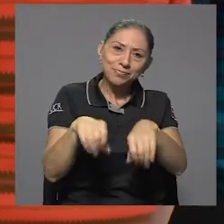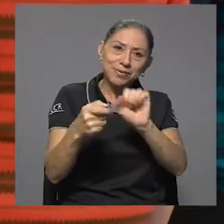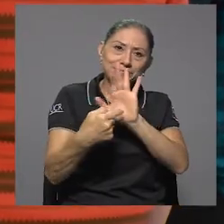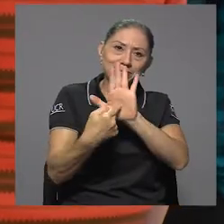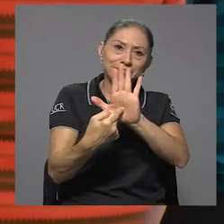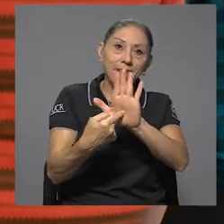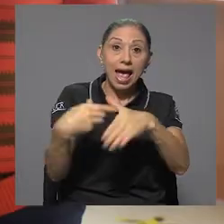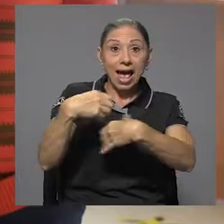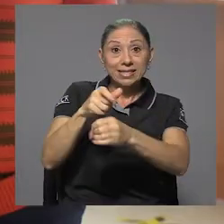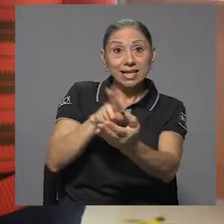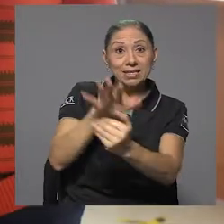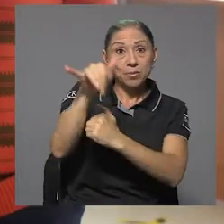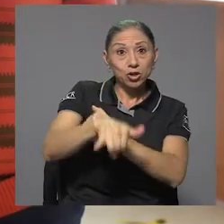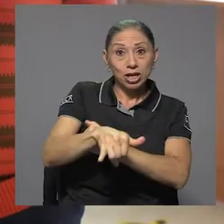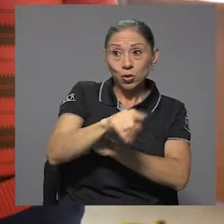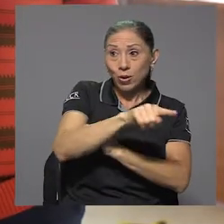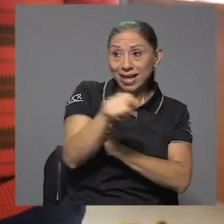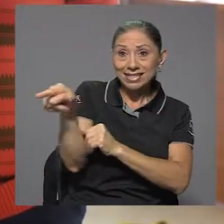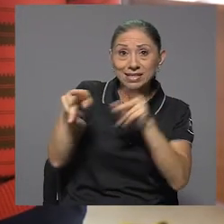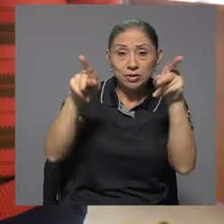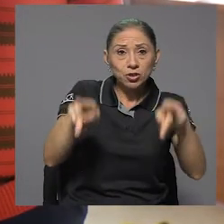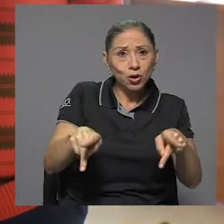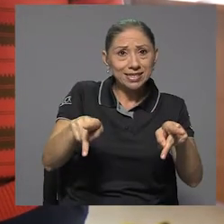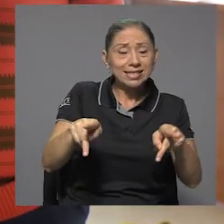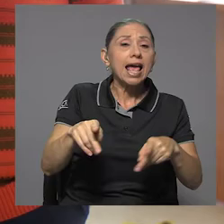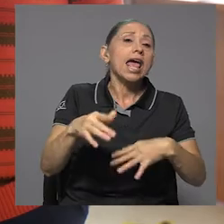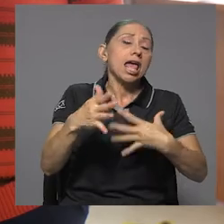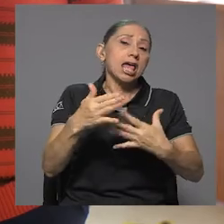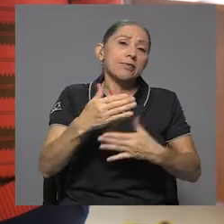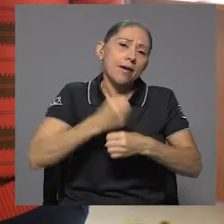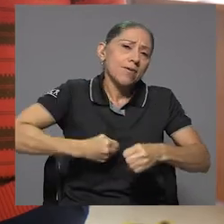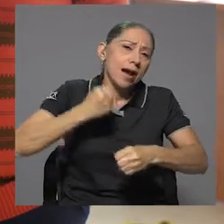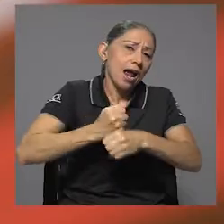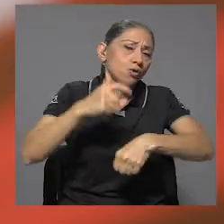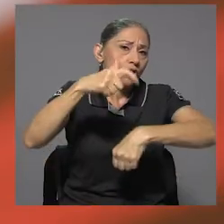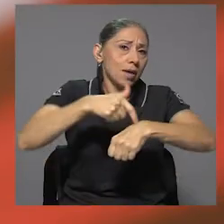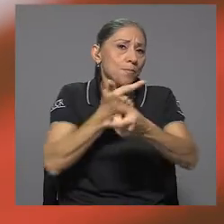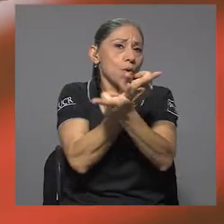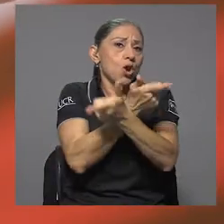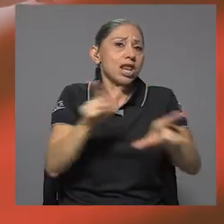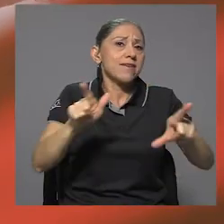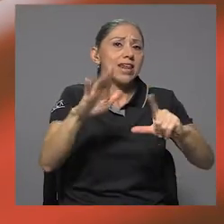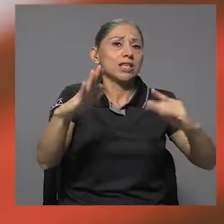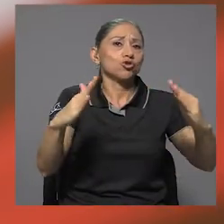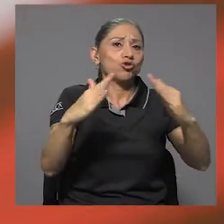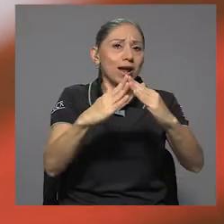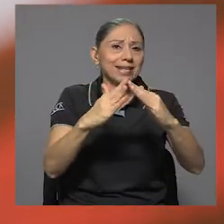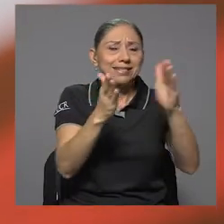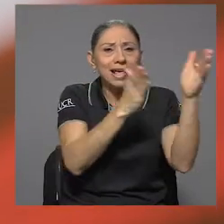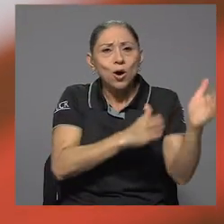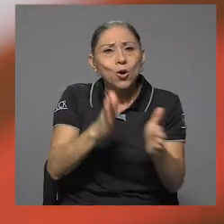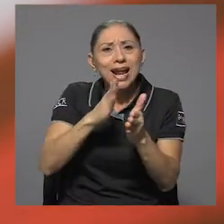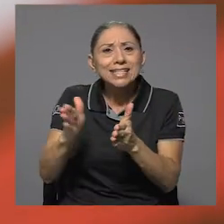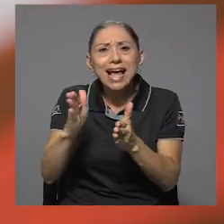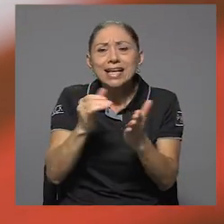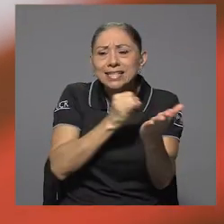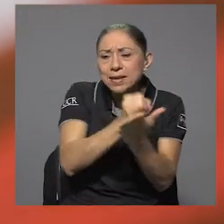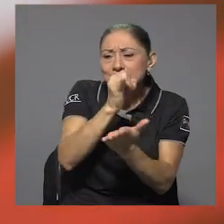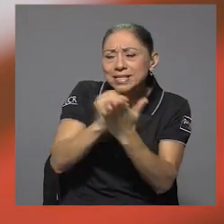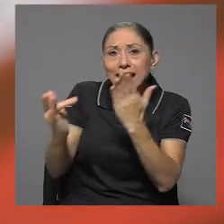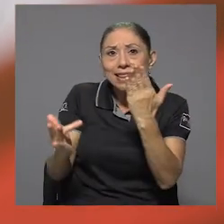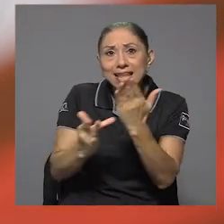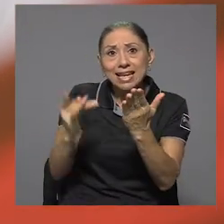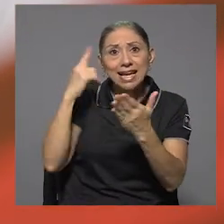a cabo este proyecto, los colaboradores dedicaron parte del tiempo libre en sus hogares para organizarse e investigar distintas técnicas para